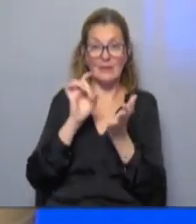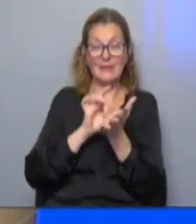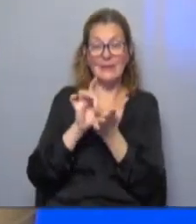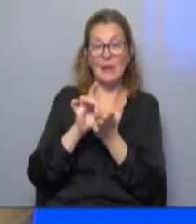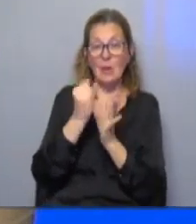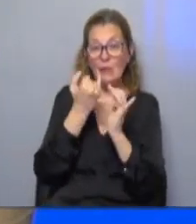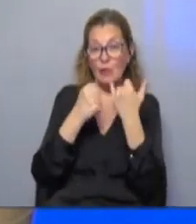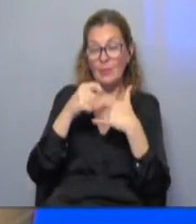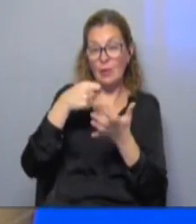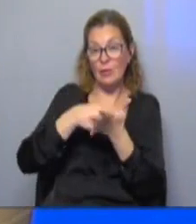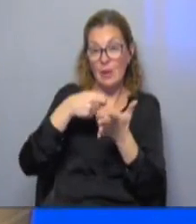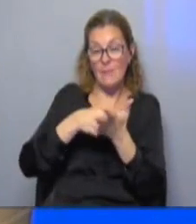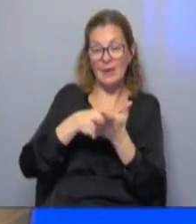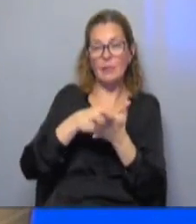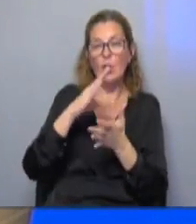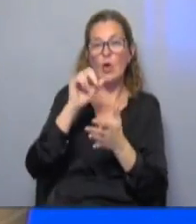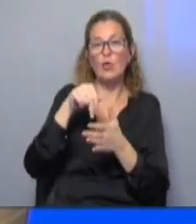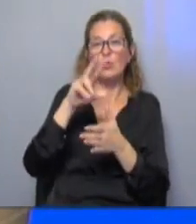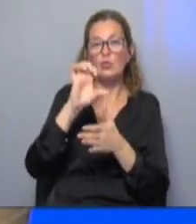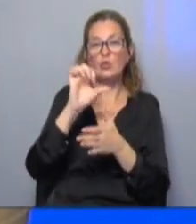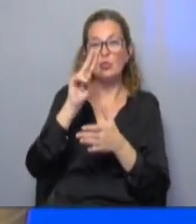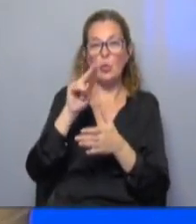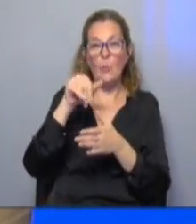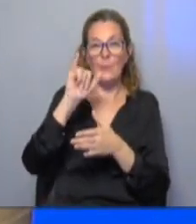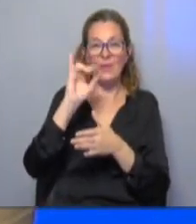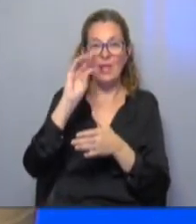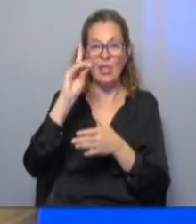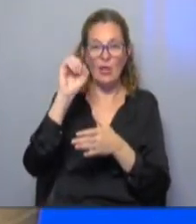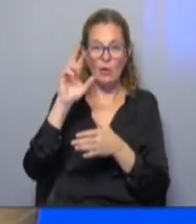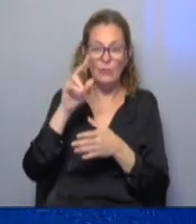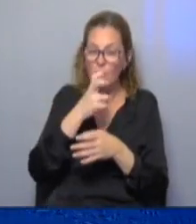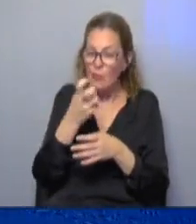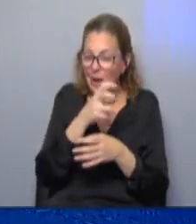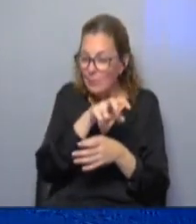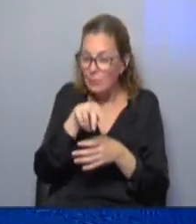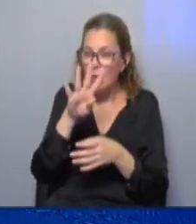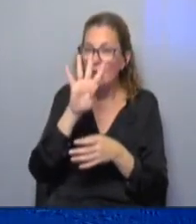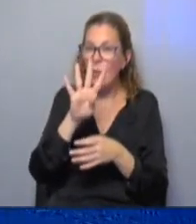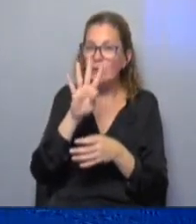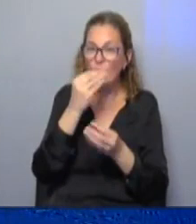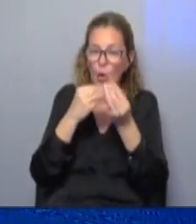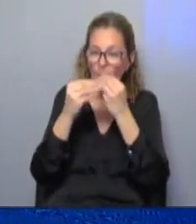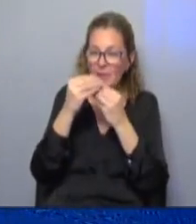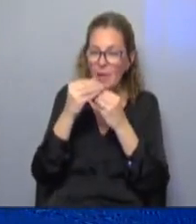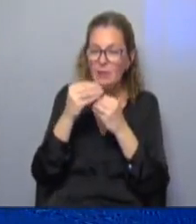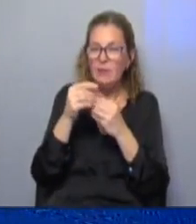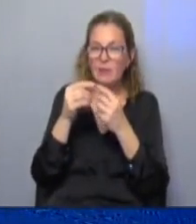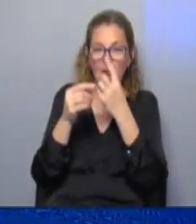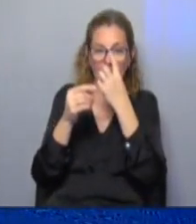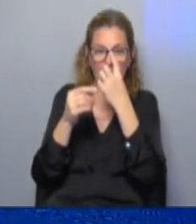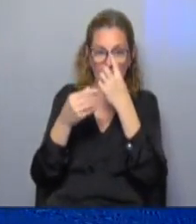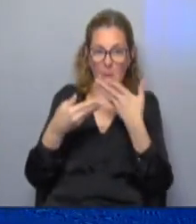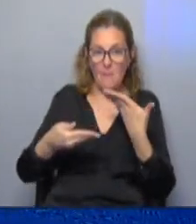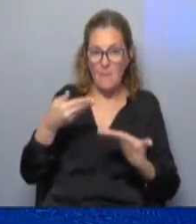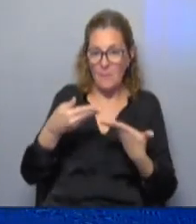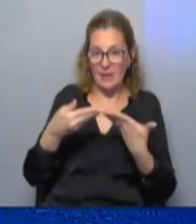de información de precios del consumidor lo que hicimos allí fue rastrear el precio de cuatro alimentos y su peso